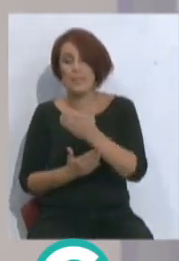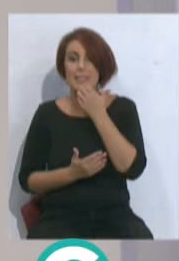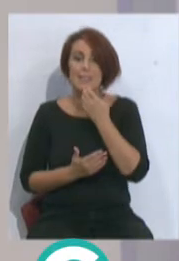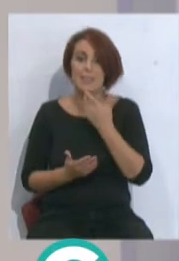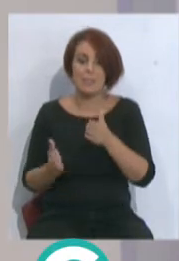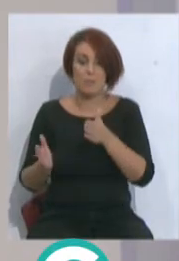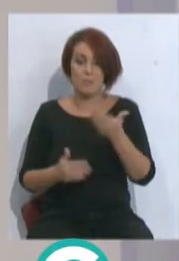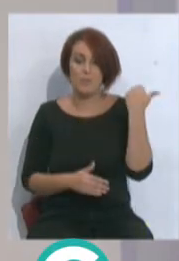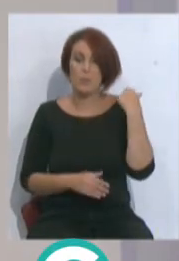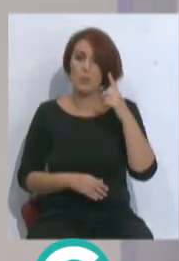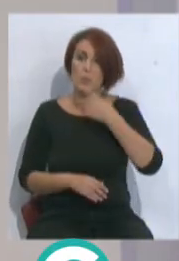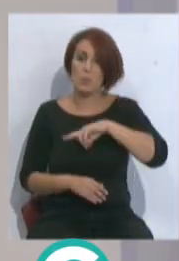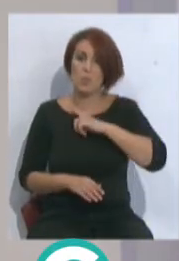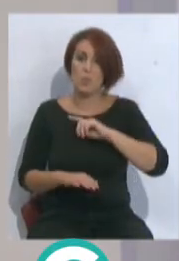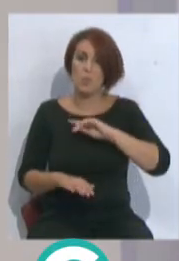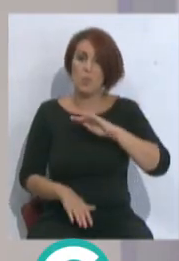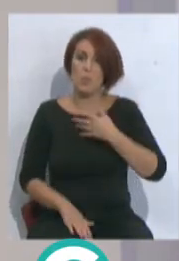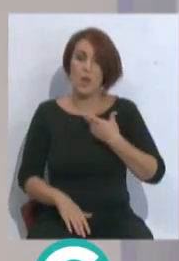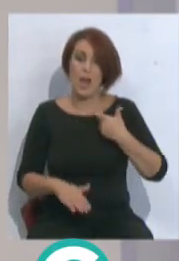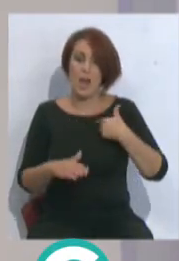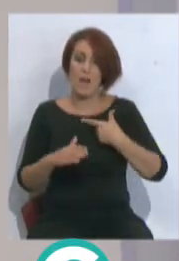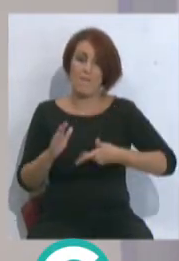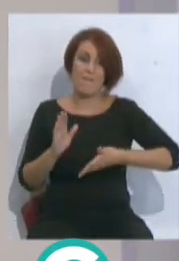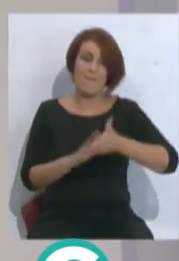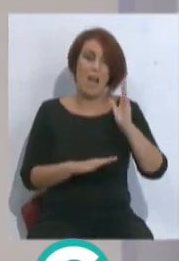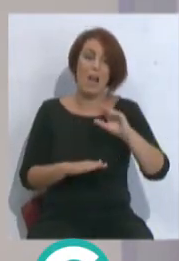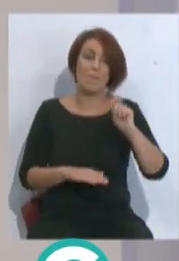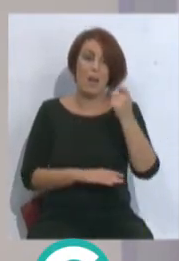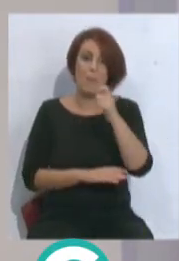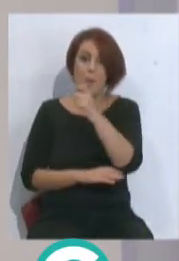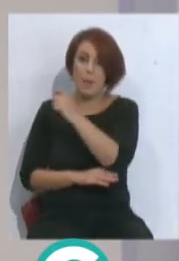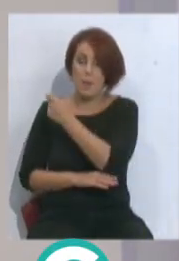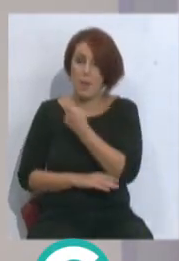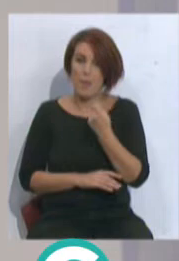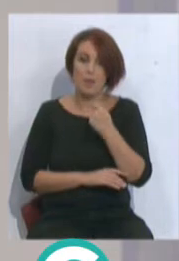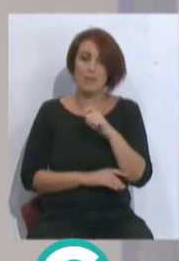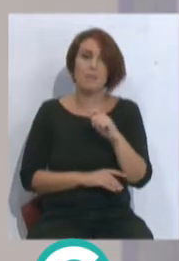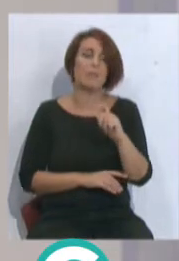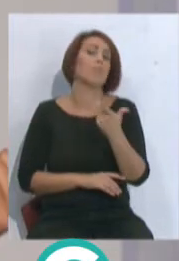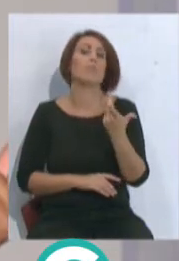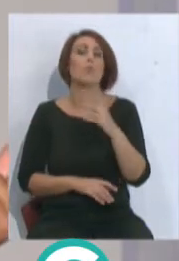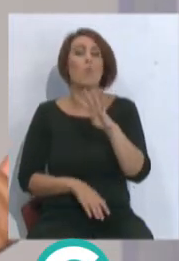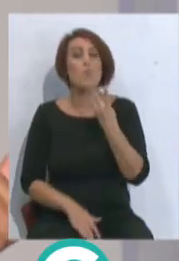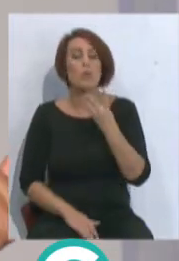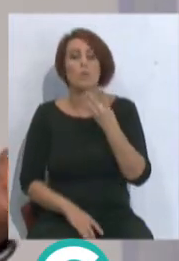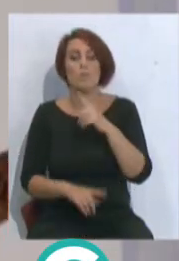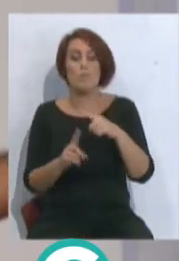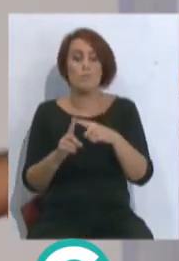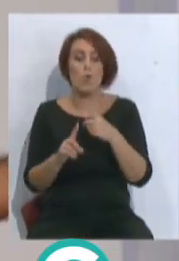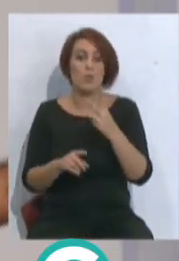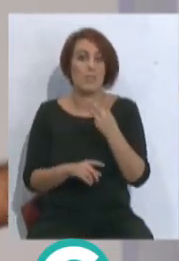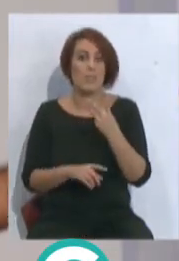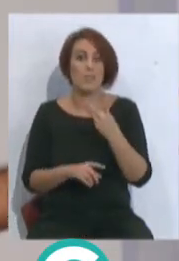a la temporada pasada, es que ganamos los cuatro primeros a domicilio. O ya teníamos ahí cuatro por tres, doce puntos, ¿vale? Más dos empates. Ahí está.